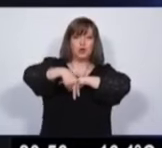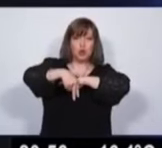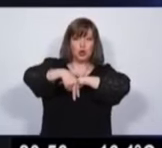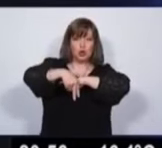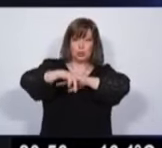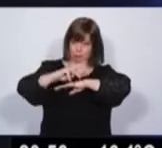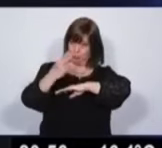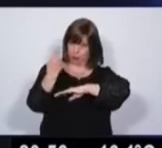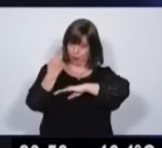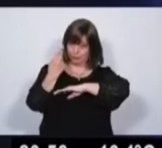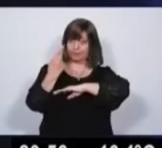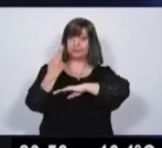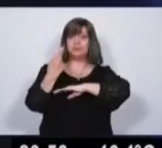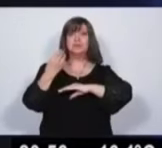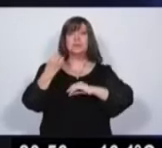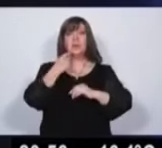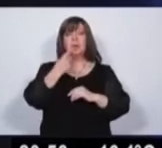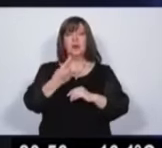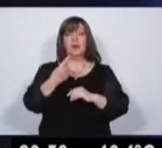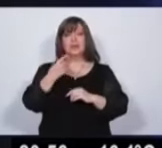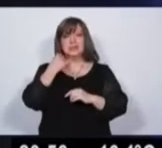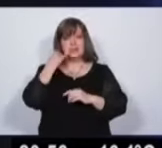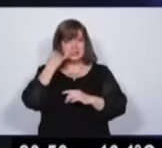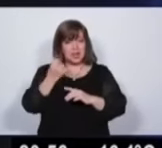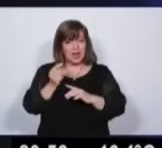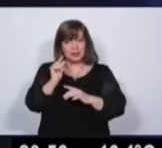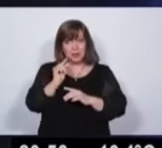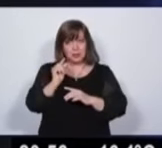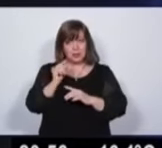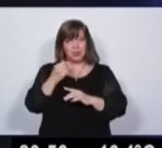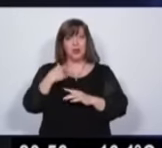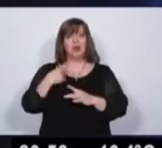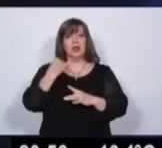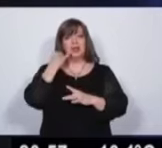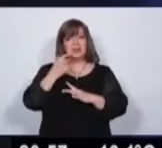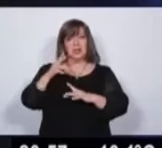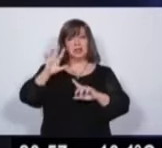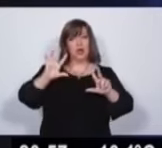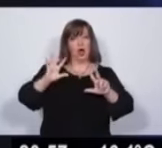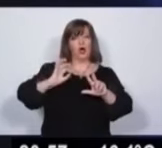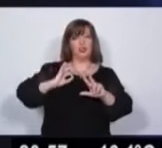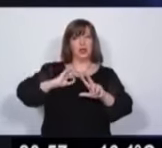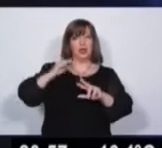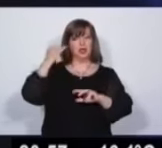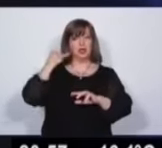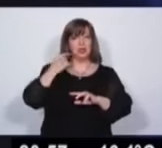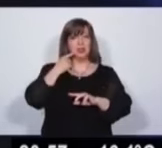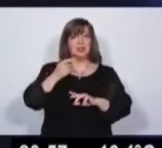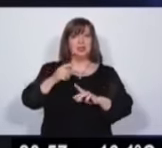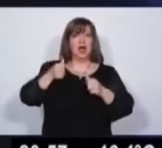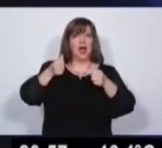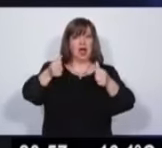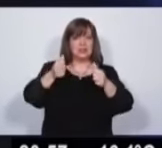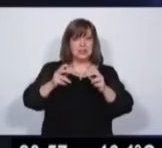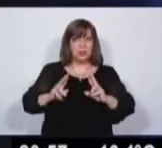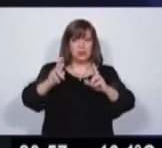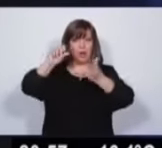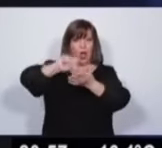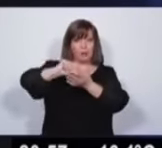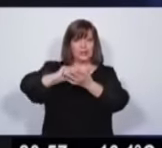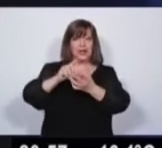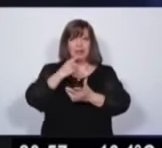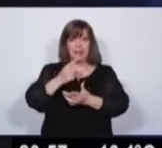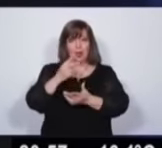Porque el candidato de la derecha dijo, apenas asumió hace ocho años, que ni los ascensores funcionaban